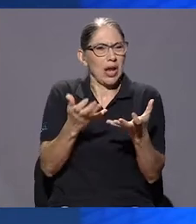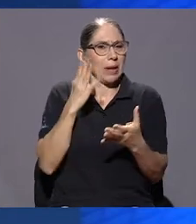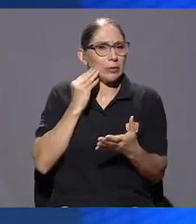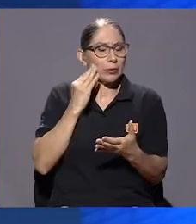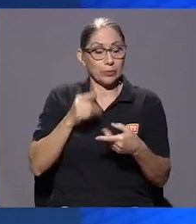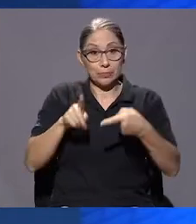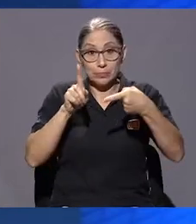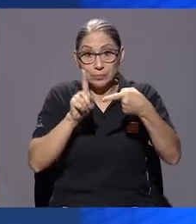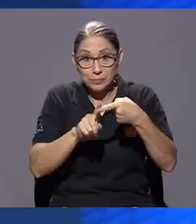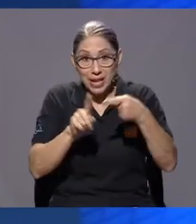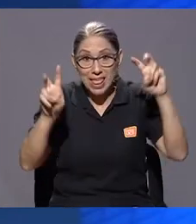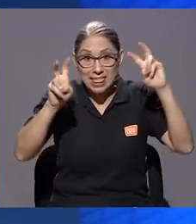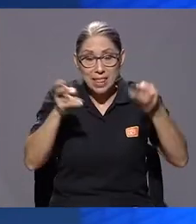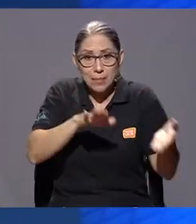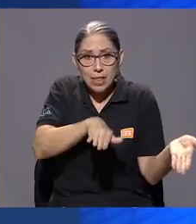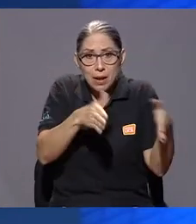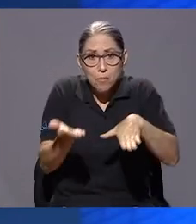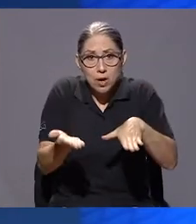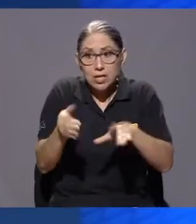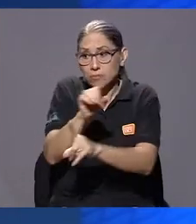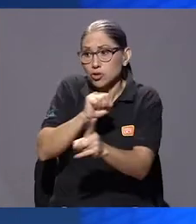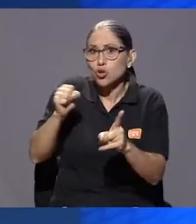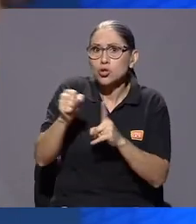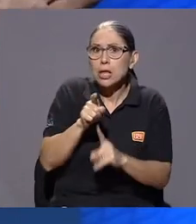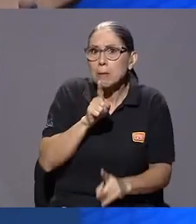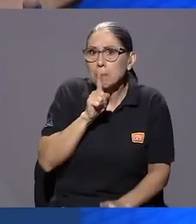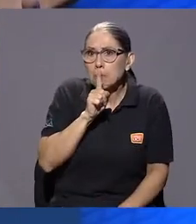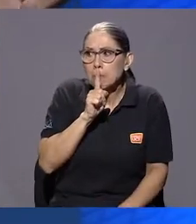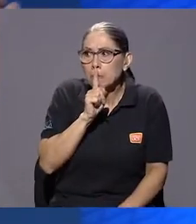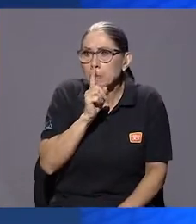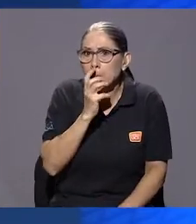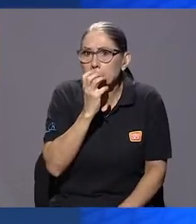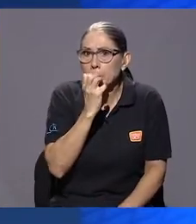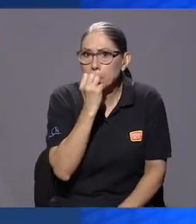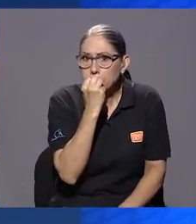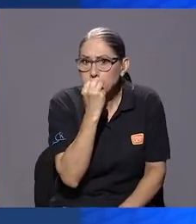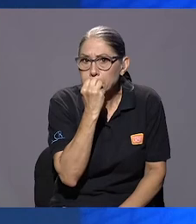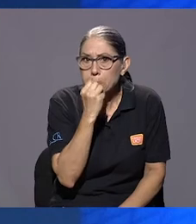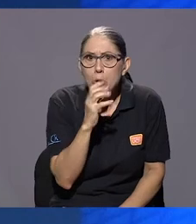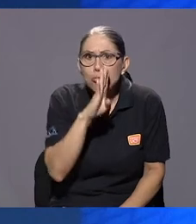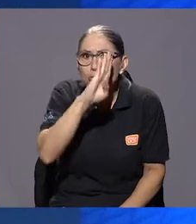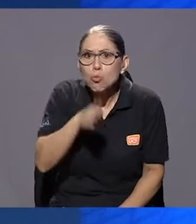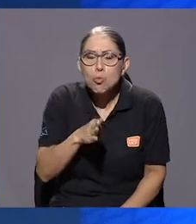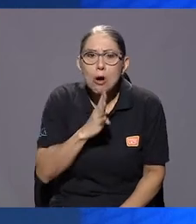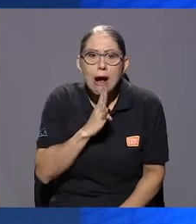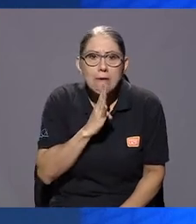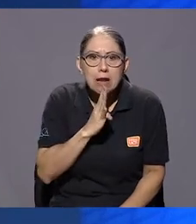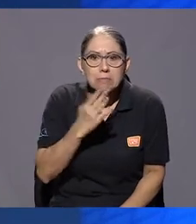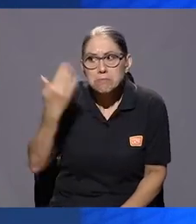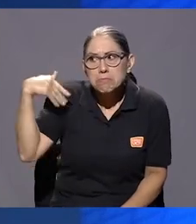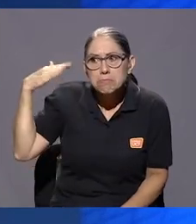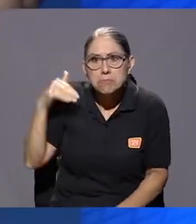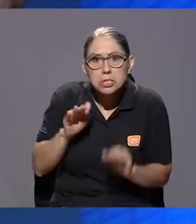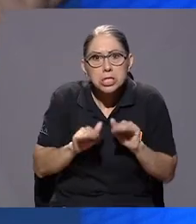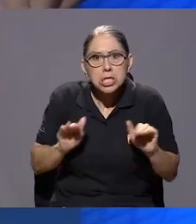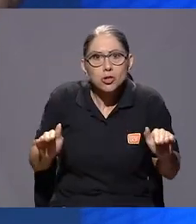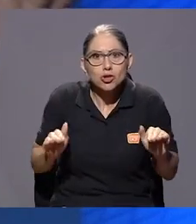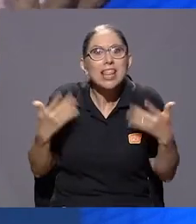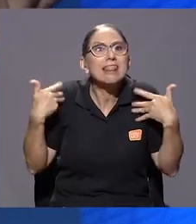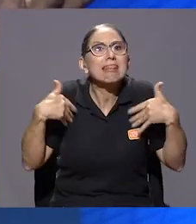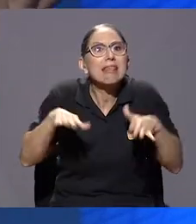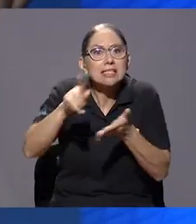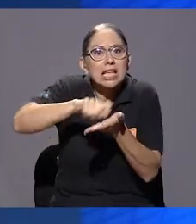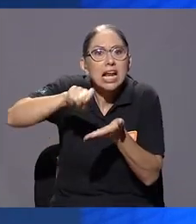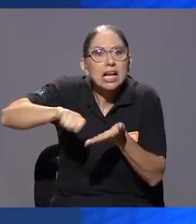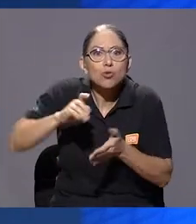Una es el tema de la muerte, que es un tema tabú en nuestra sociedad, de la cual nunca se nos habla, cuando somos niños ni siquiera en la escuela,